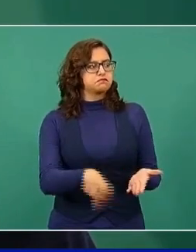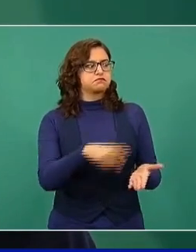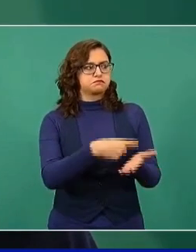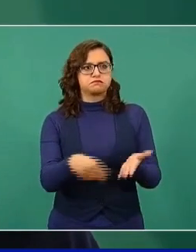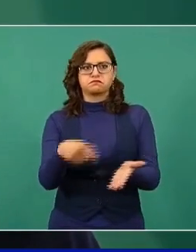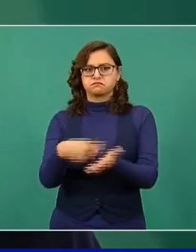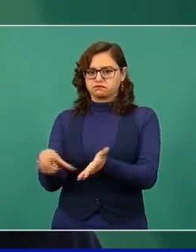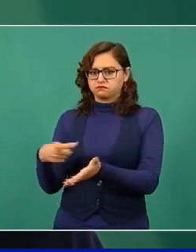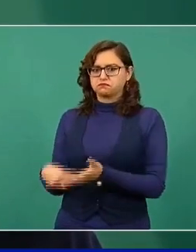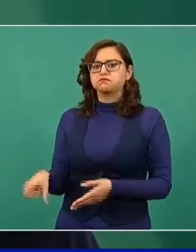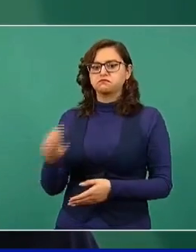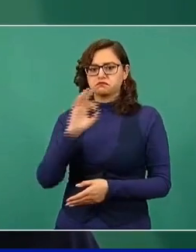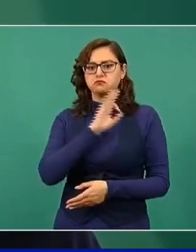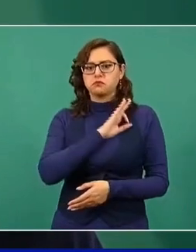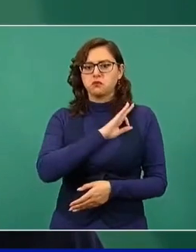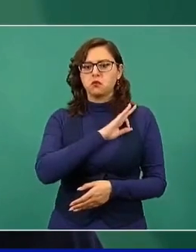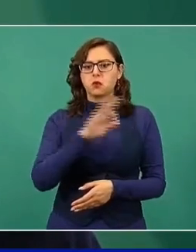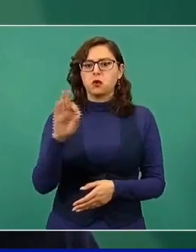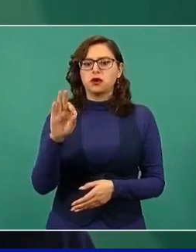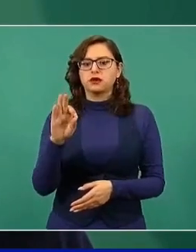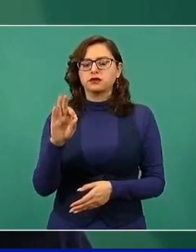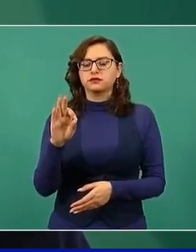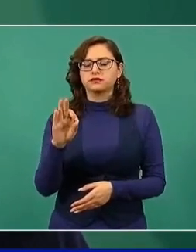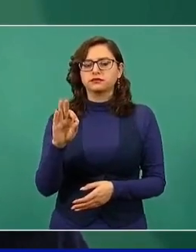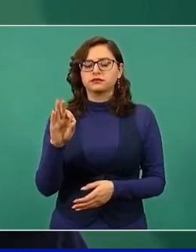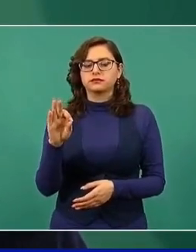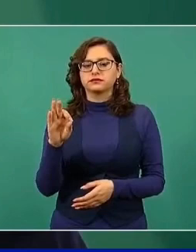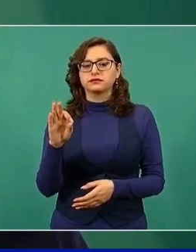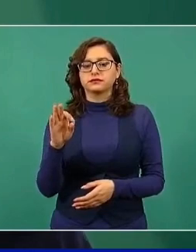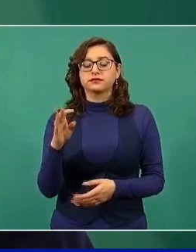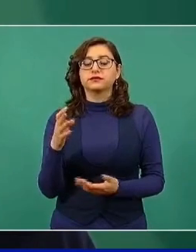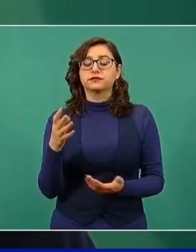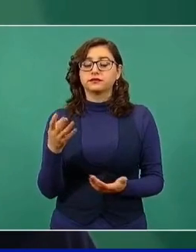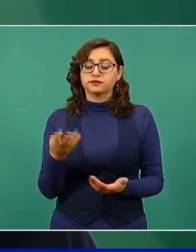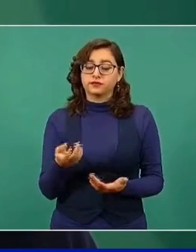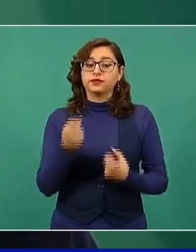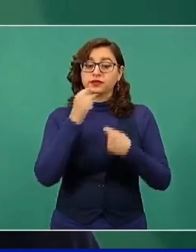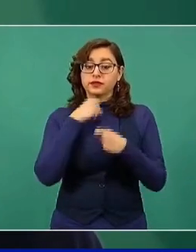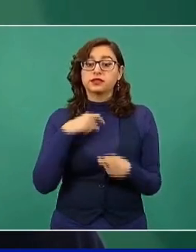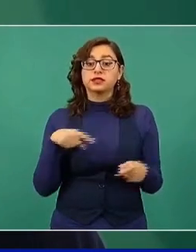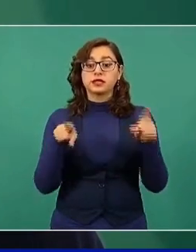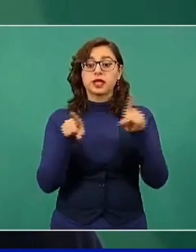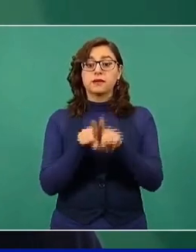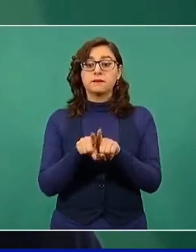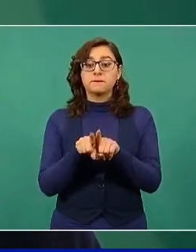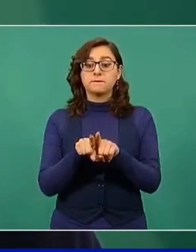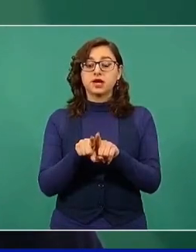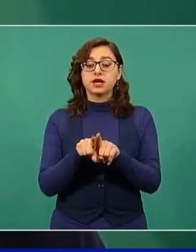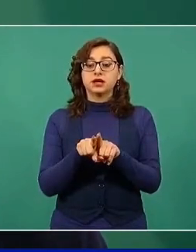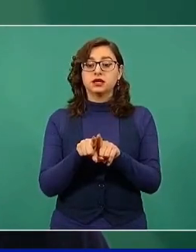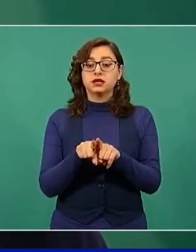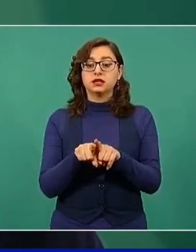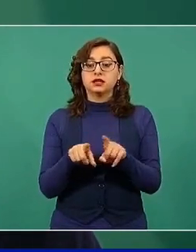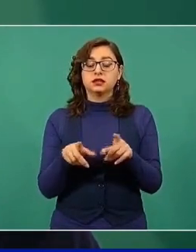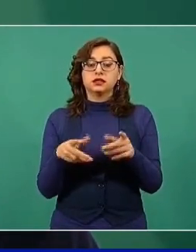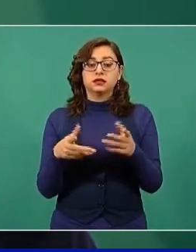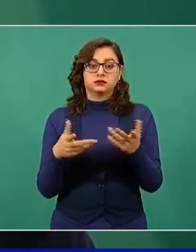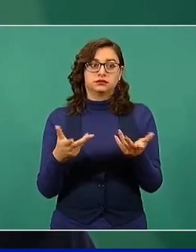Por eso, tenemos la ventaja de la cercanía,